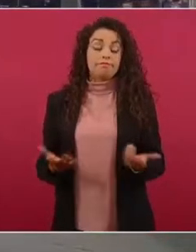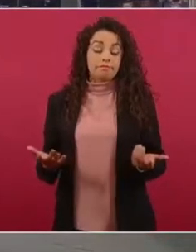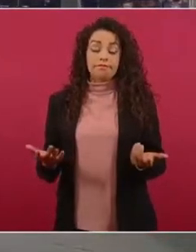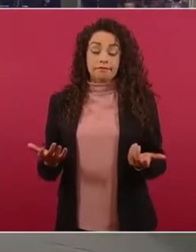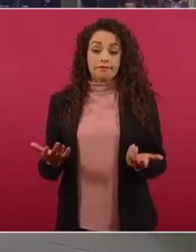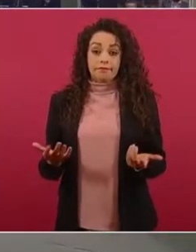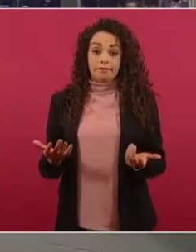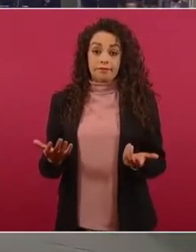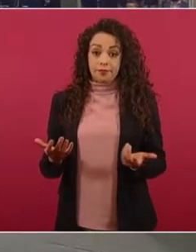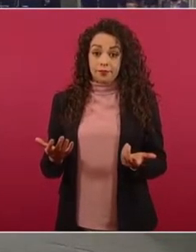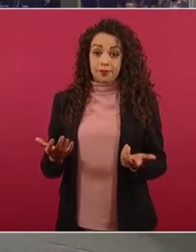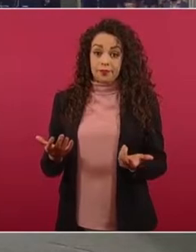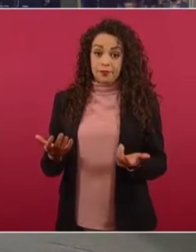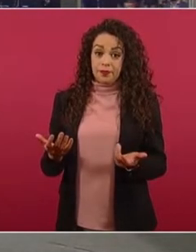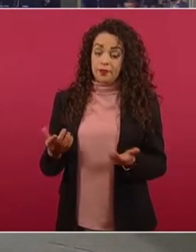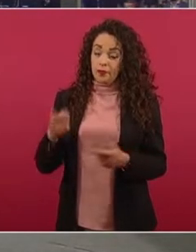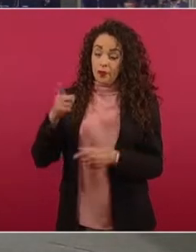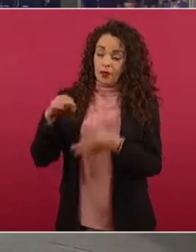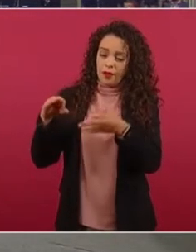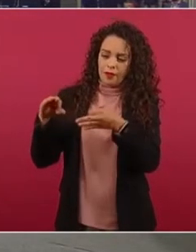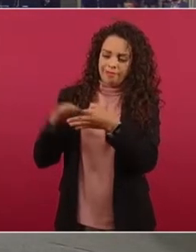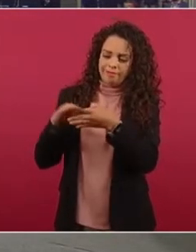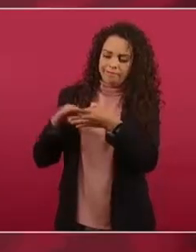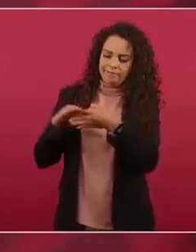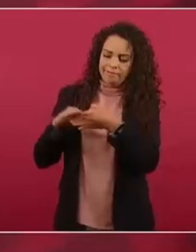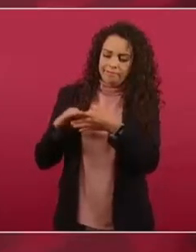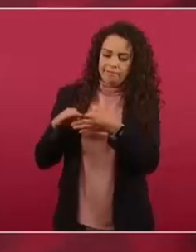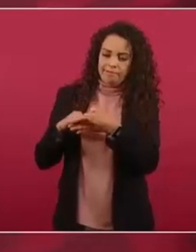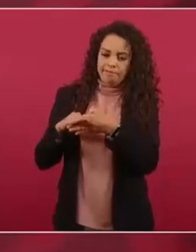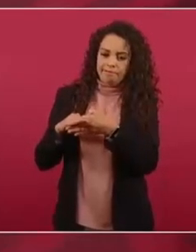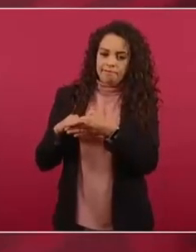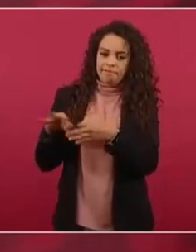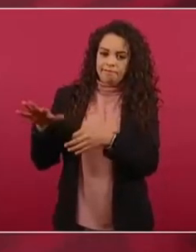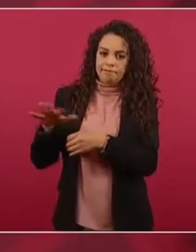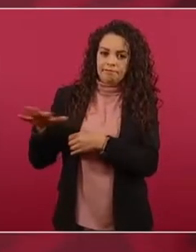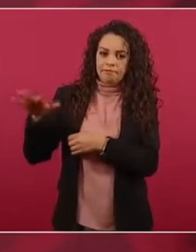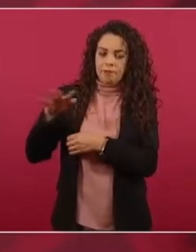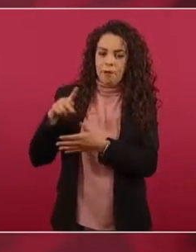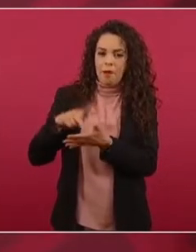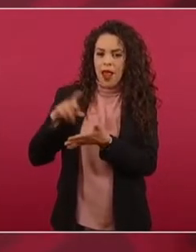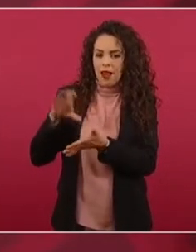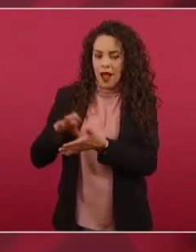Ahí, pegado a Playa del Carmen,